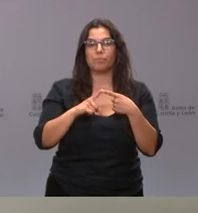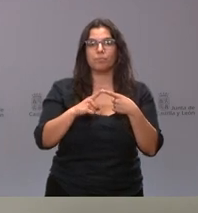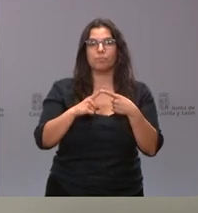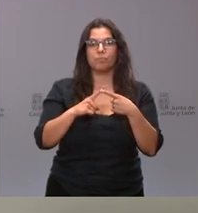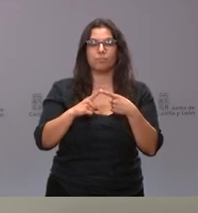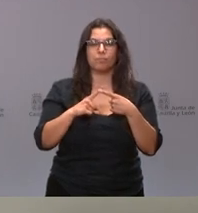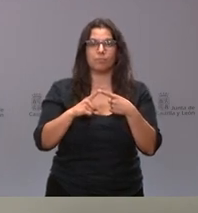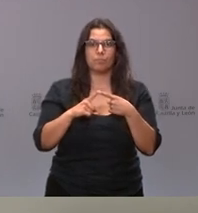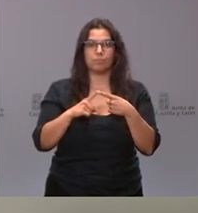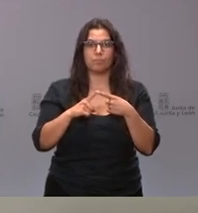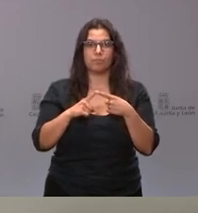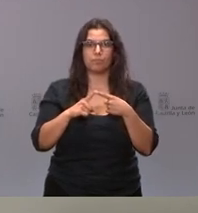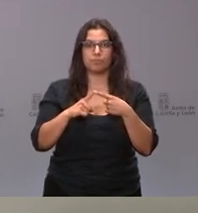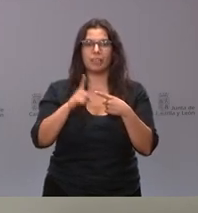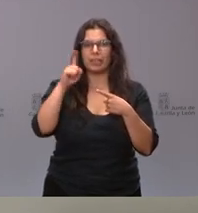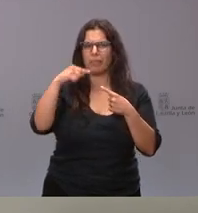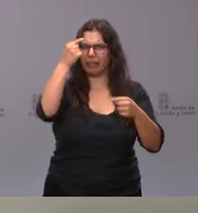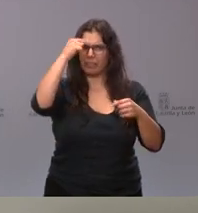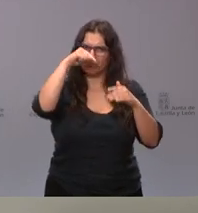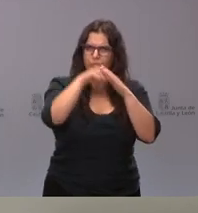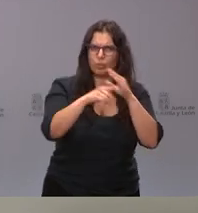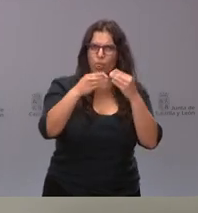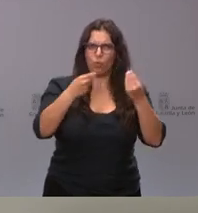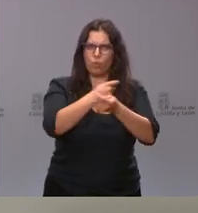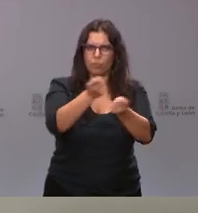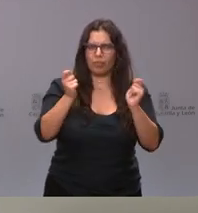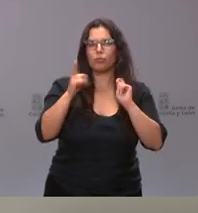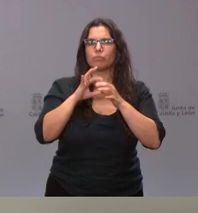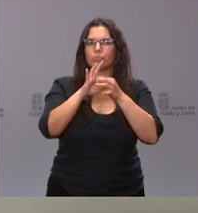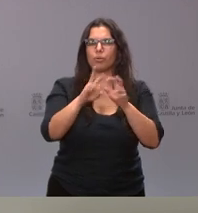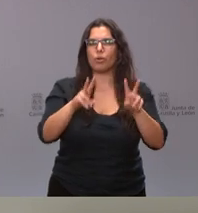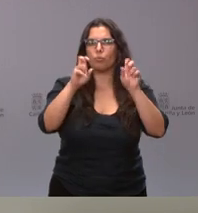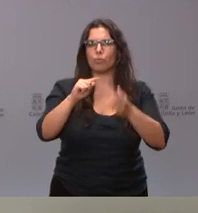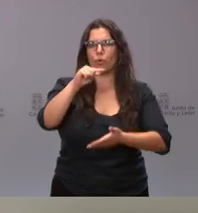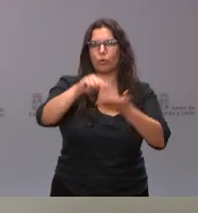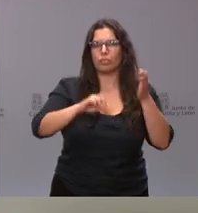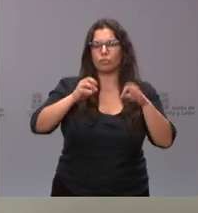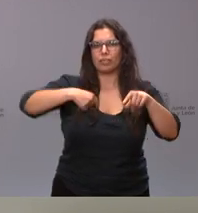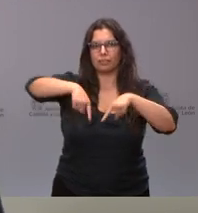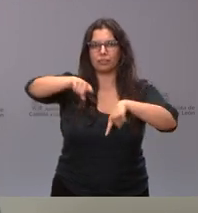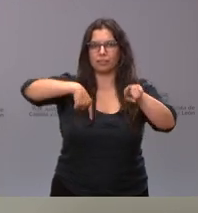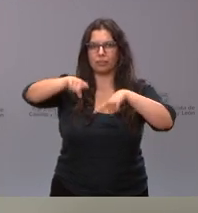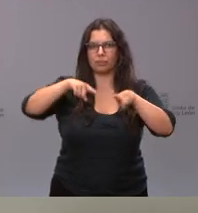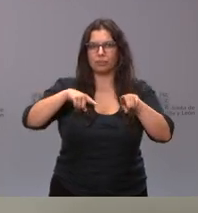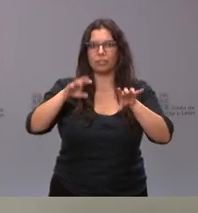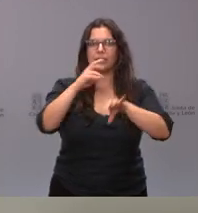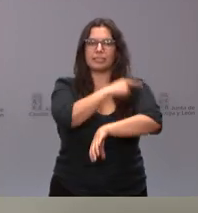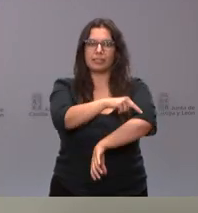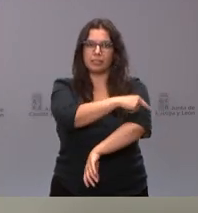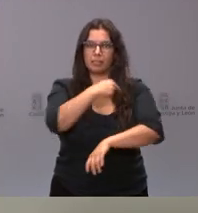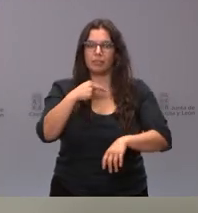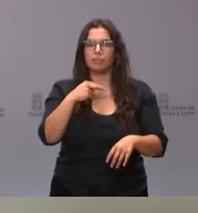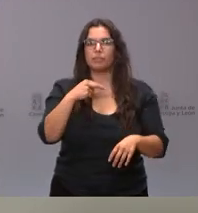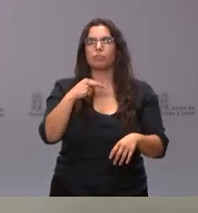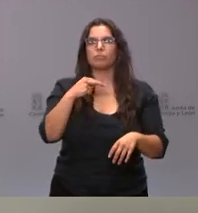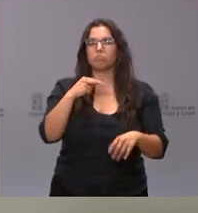cierto detalle en la documentación, es el que tiene que ver con el nuevo contrato de transporte sanitario, que es algo especialmente